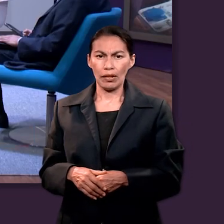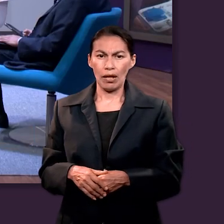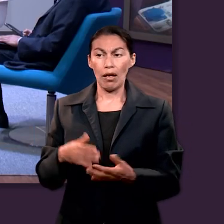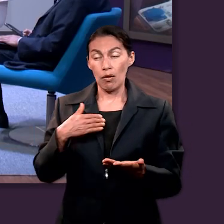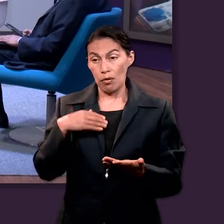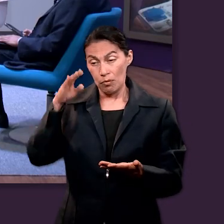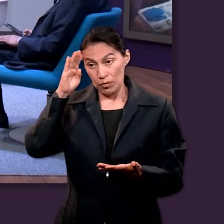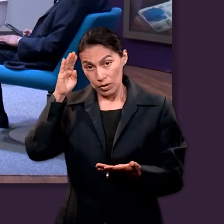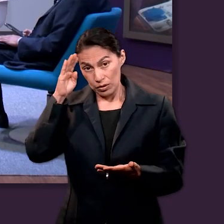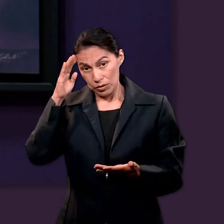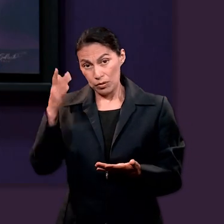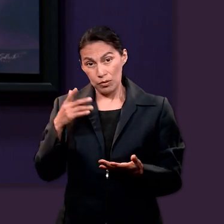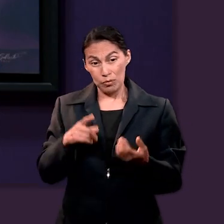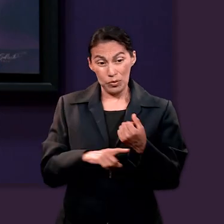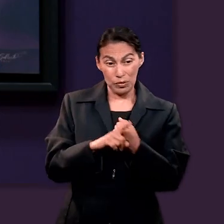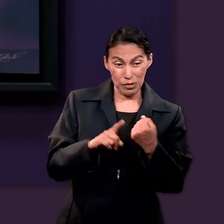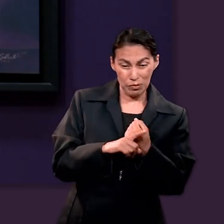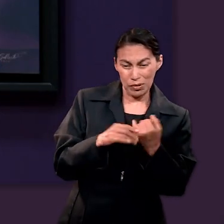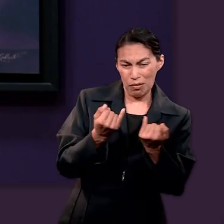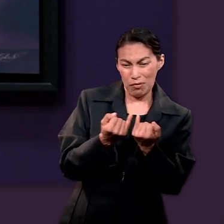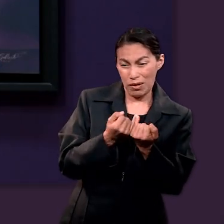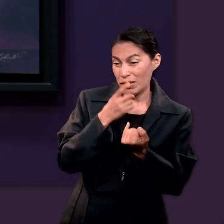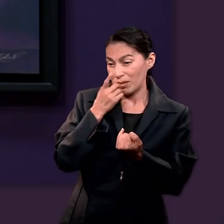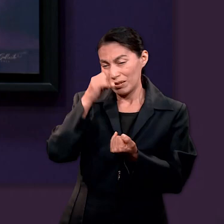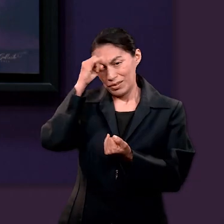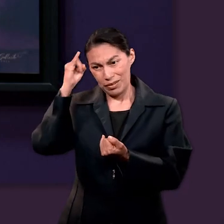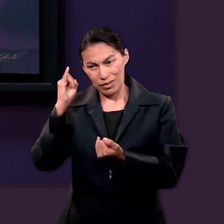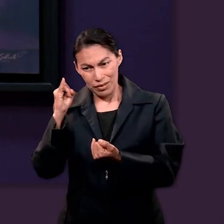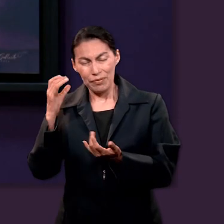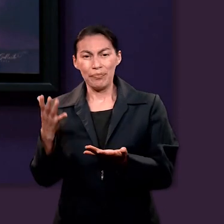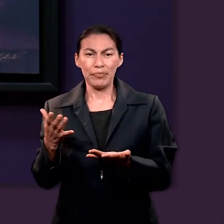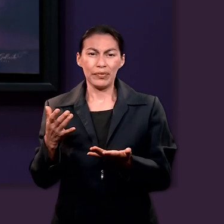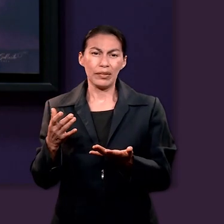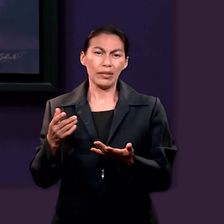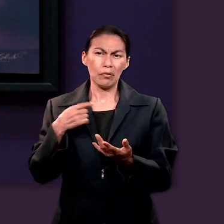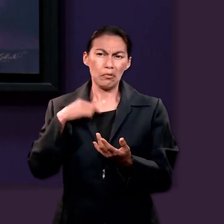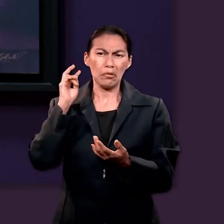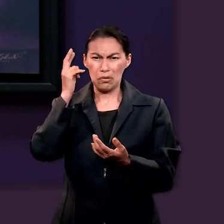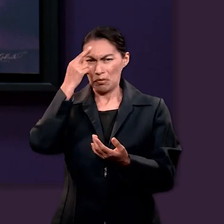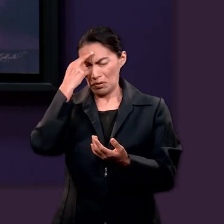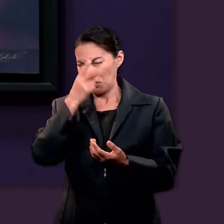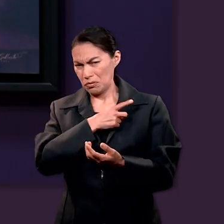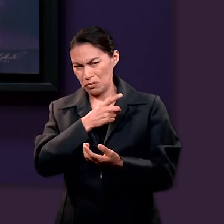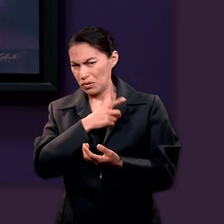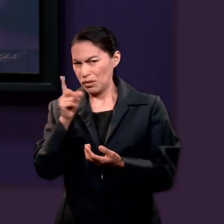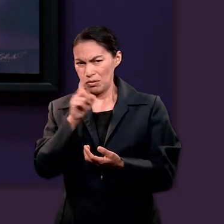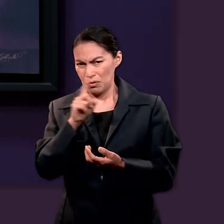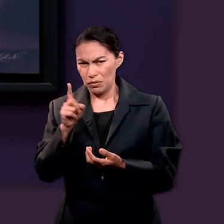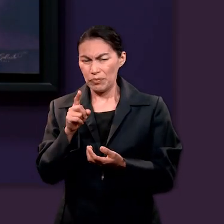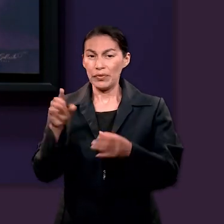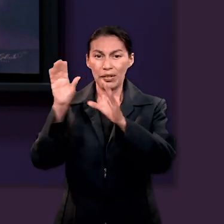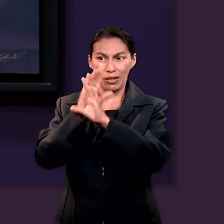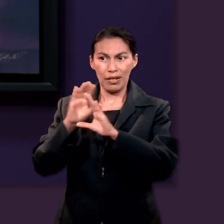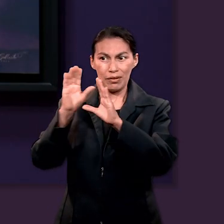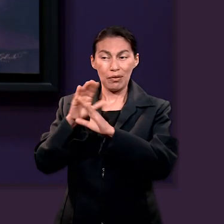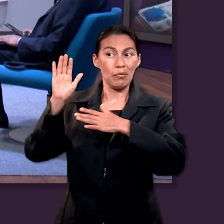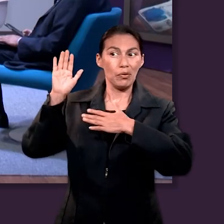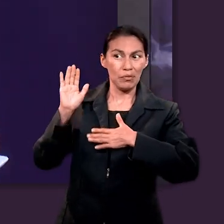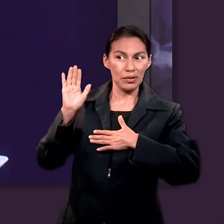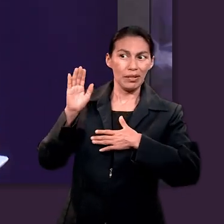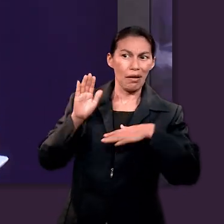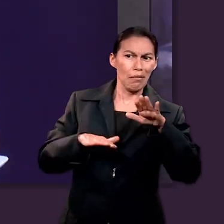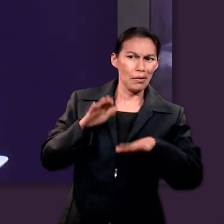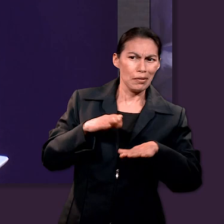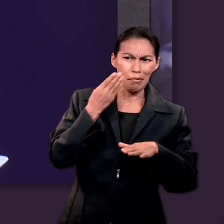También yo creo que nos puede ayudar a superar situaciones. Como mencionabas, Saray, el recordarnos que no estamos solos. Incluso en los cantos también podemos encontrar